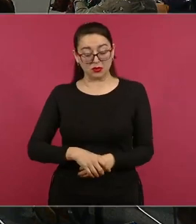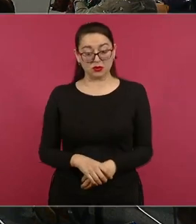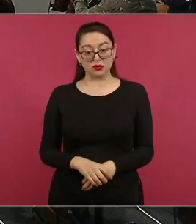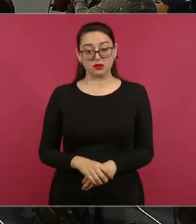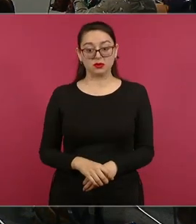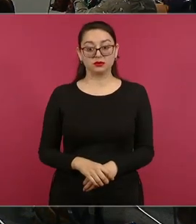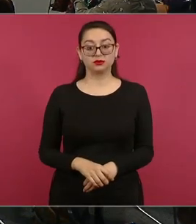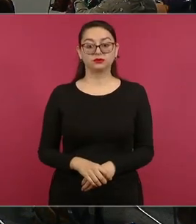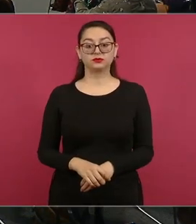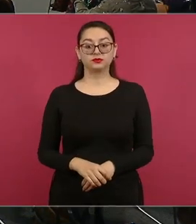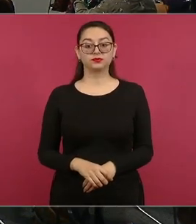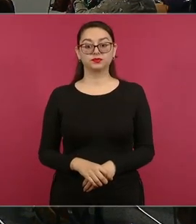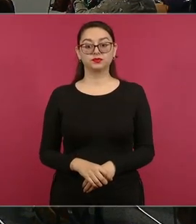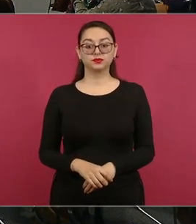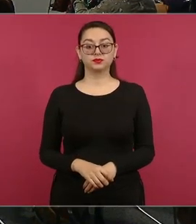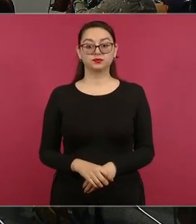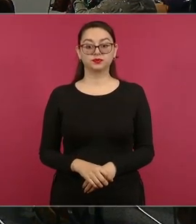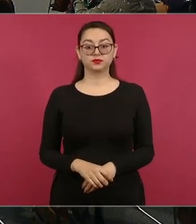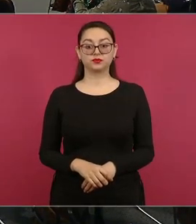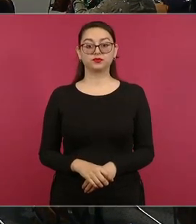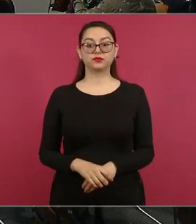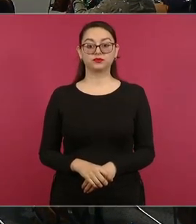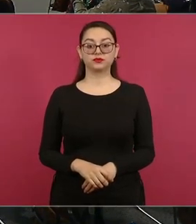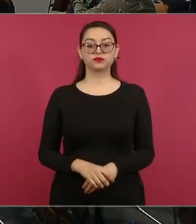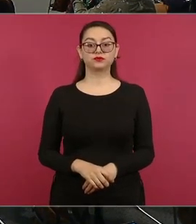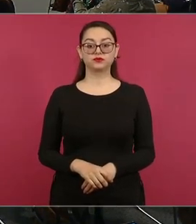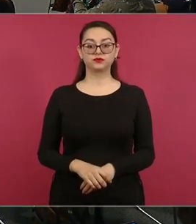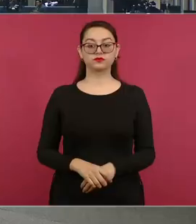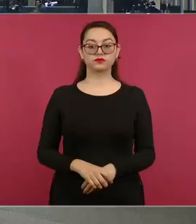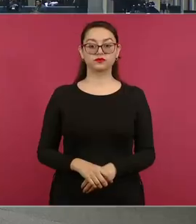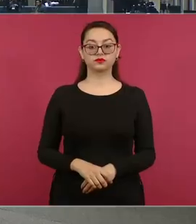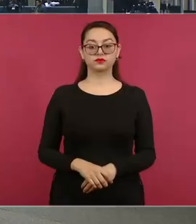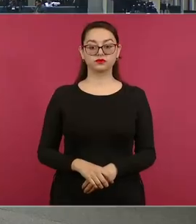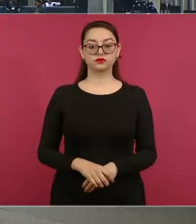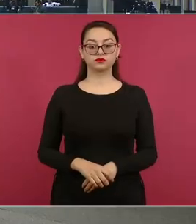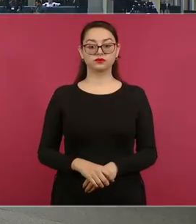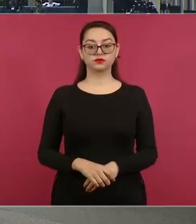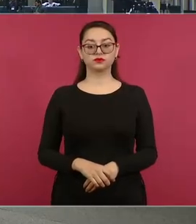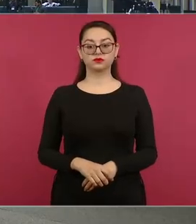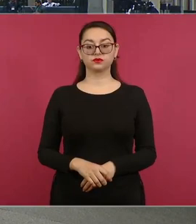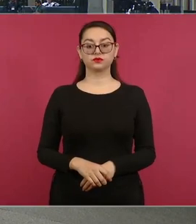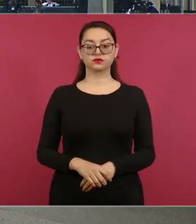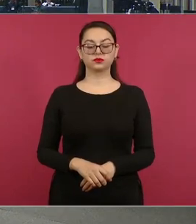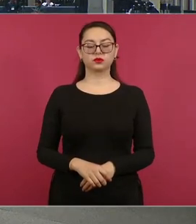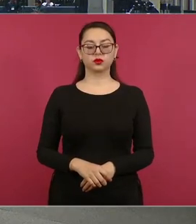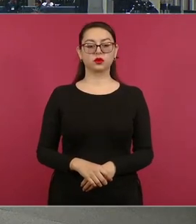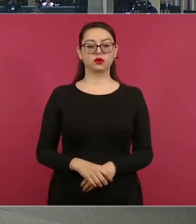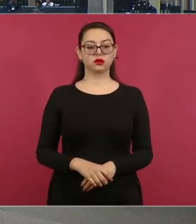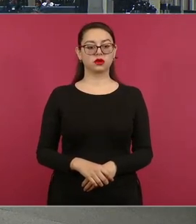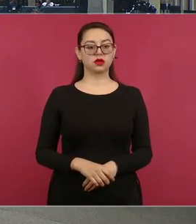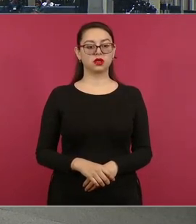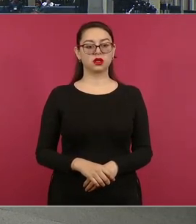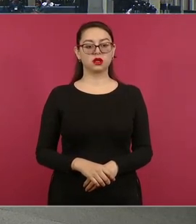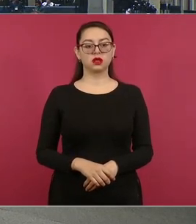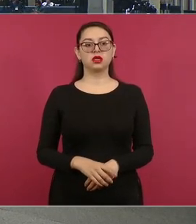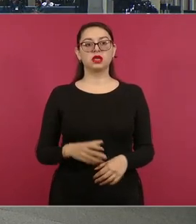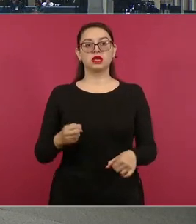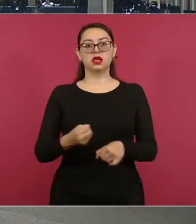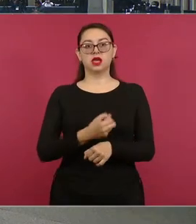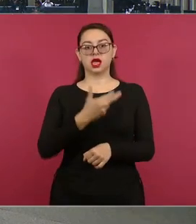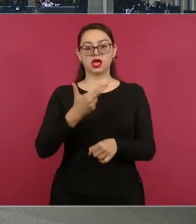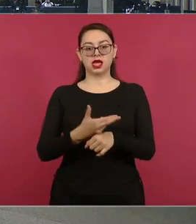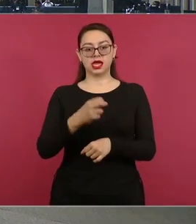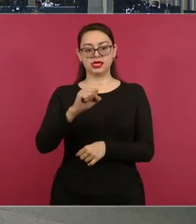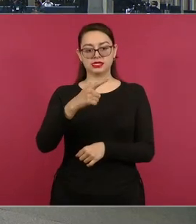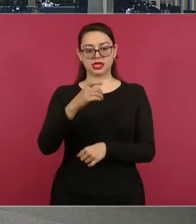pues se lo podemos encargar a Luisa María, la secretaria de Gobernación,